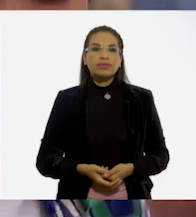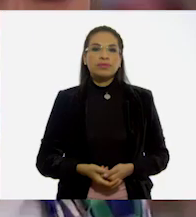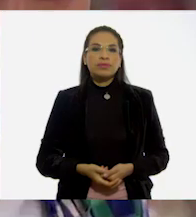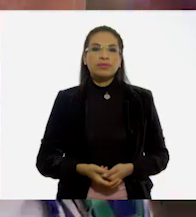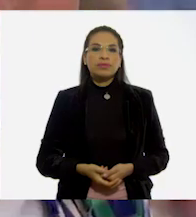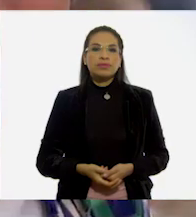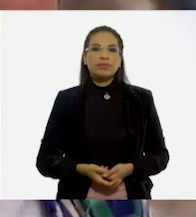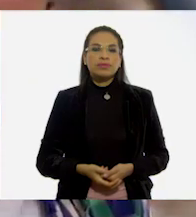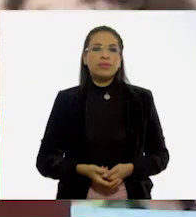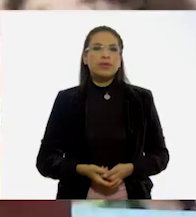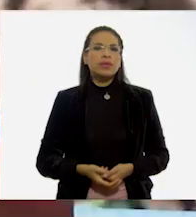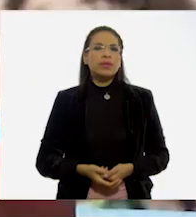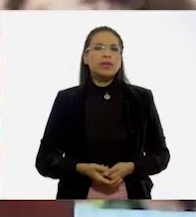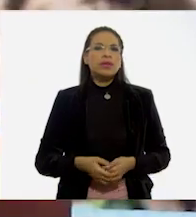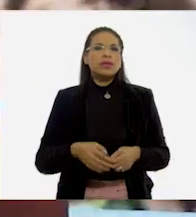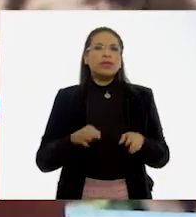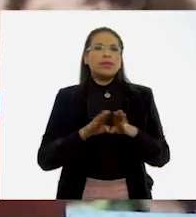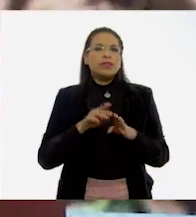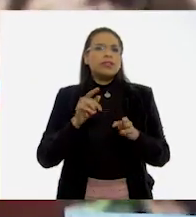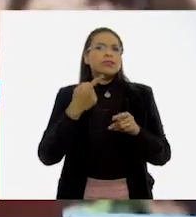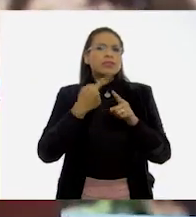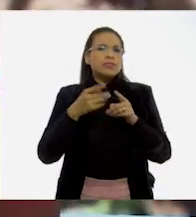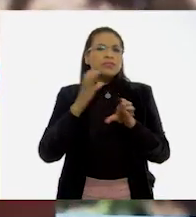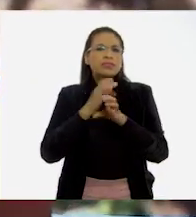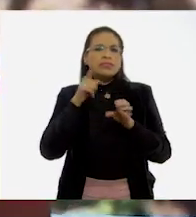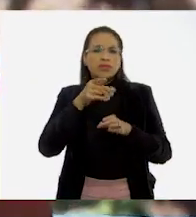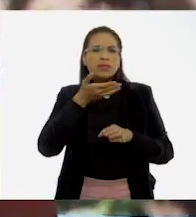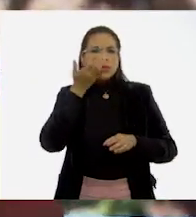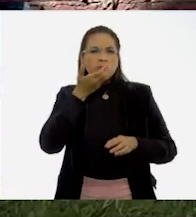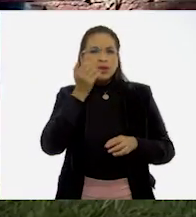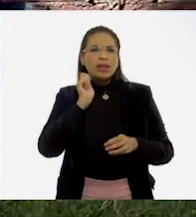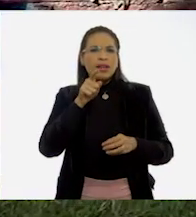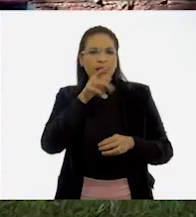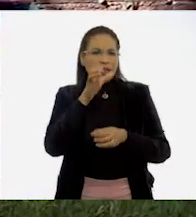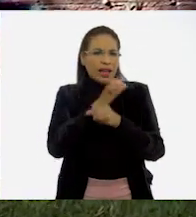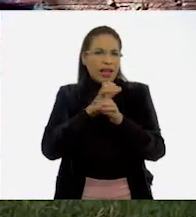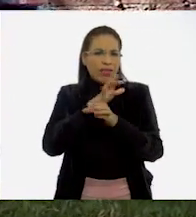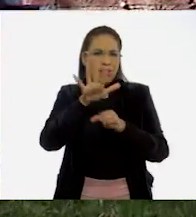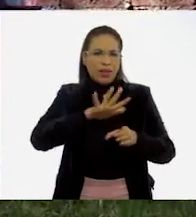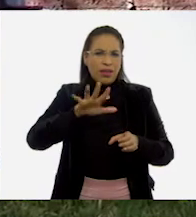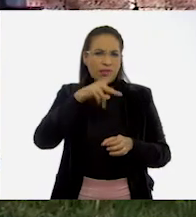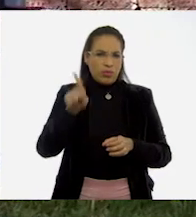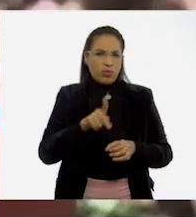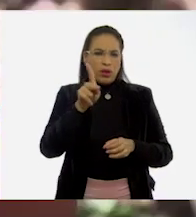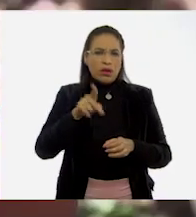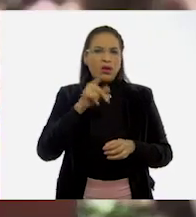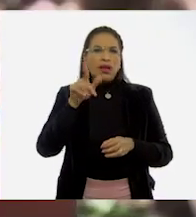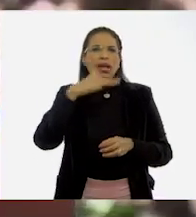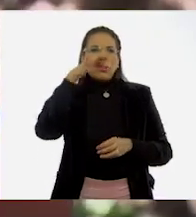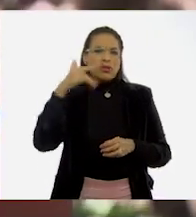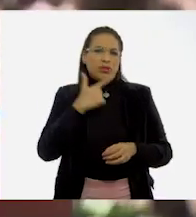¿Y cómo se coman en tu pueblo? Pues es muy famoso por el café. Los adultos lo toman mucho.